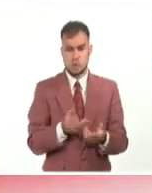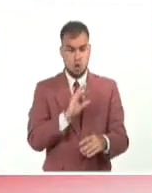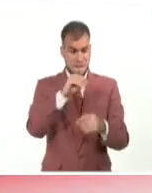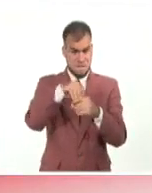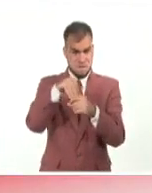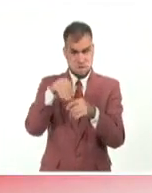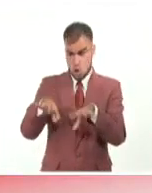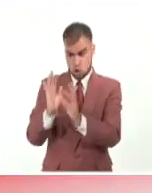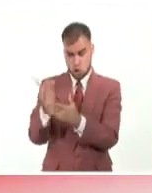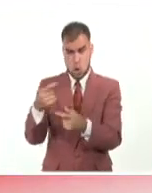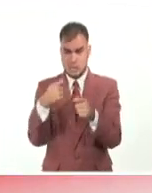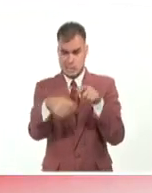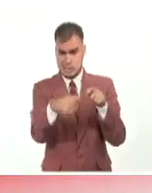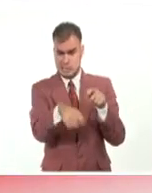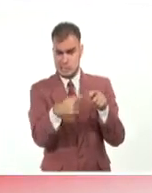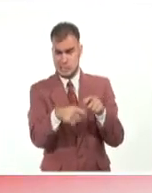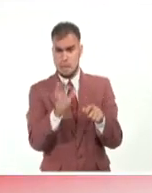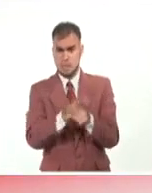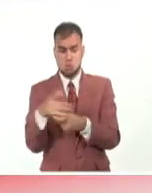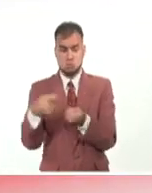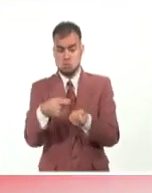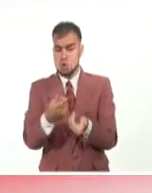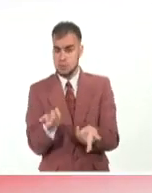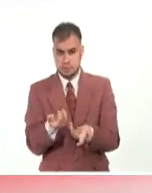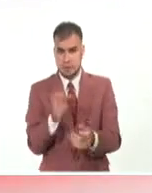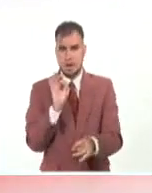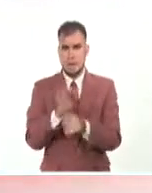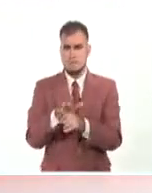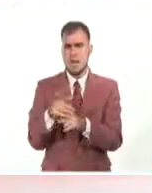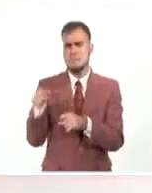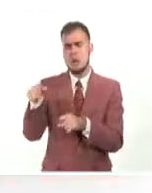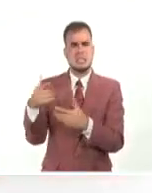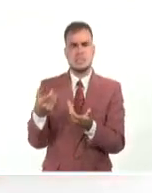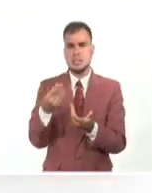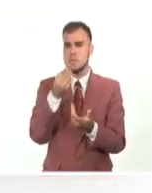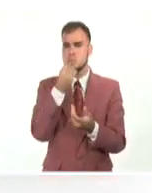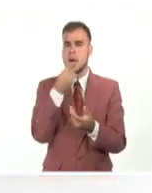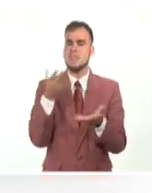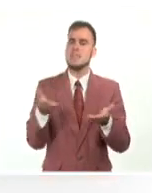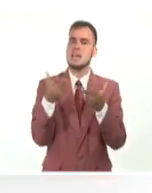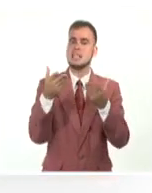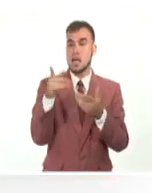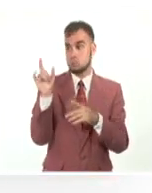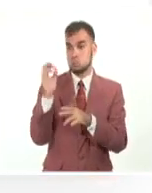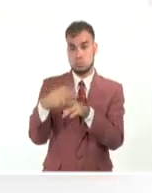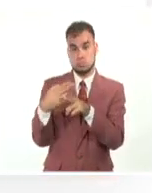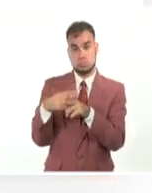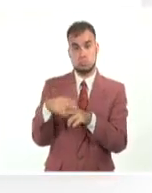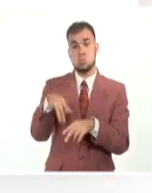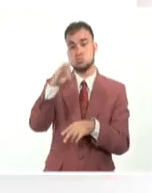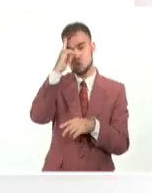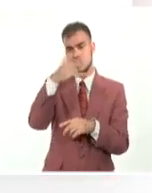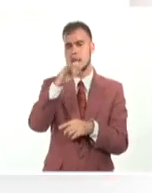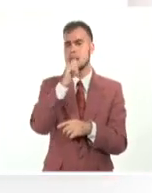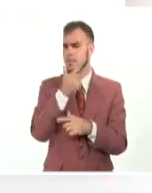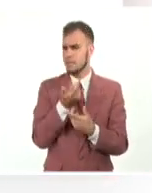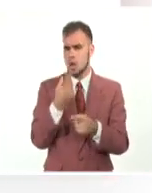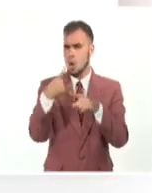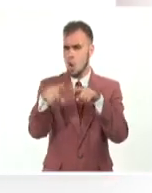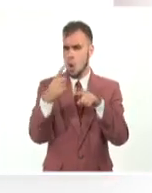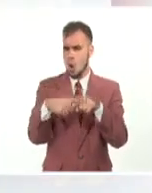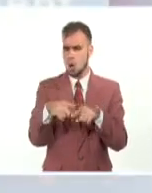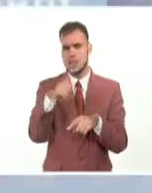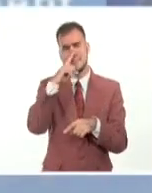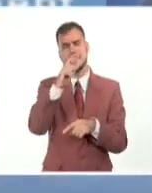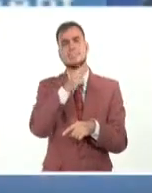distribuidos a través de organizaciones como la Agencia de los Estados Unidos para el Desarrollo Internacional, USAID, y la Fundación Nacional para la Democracia, la